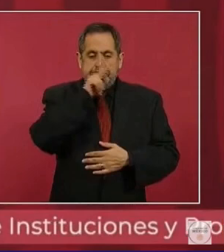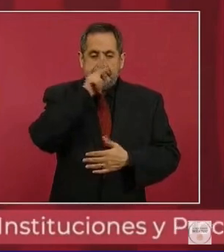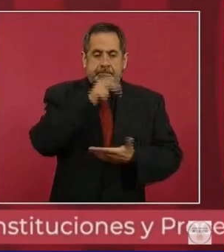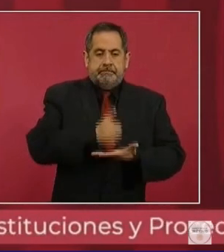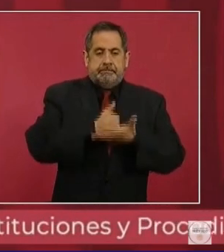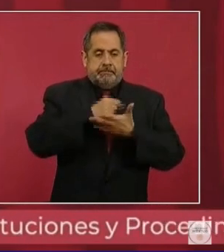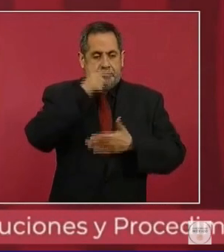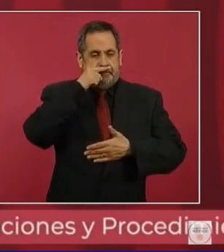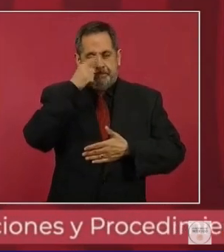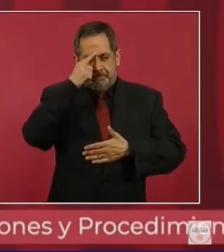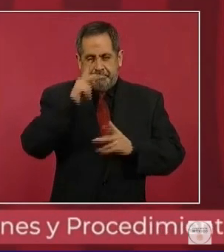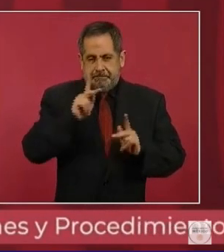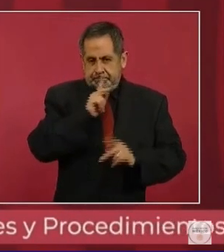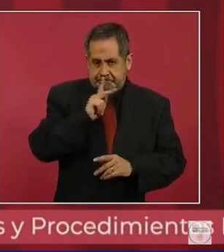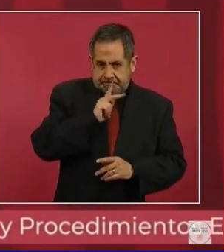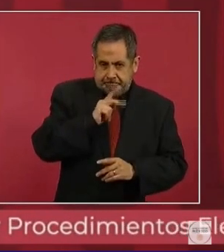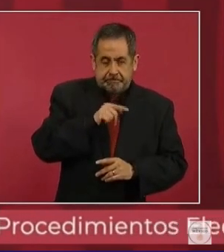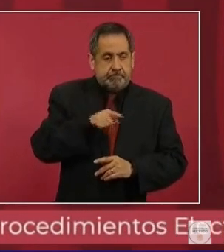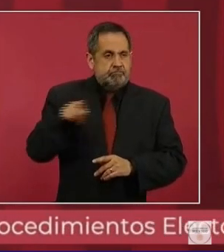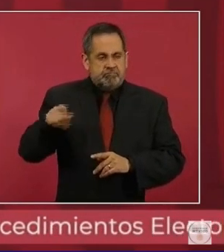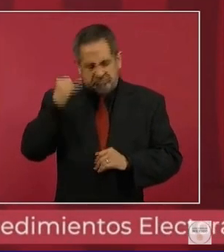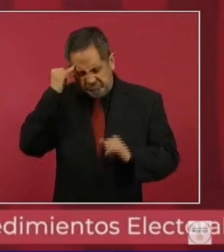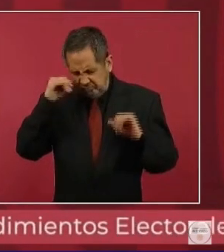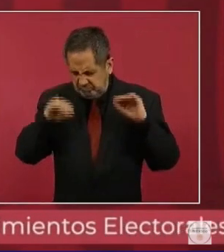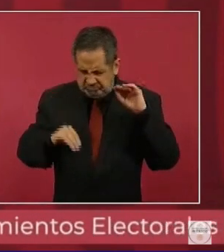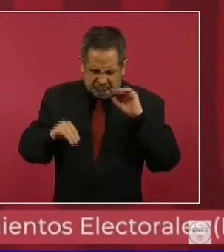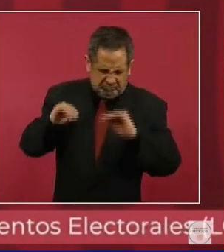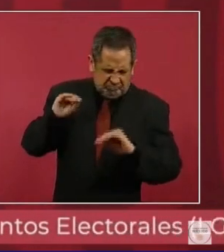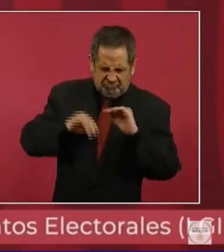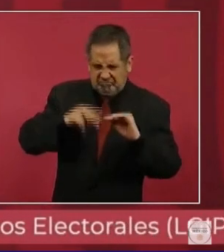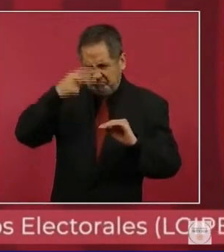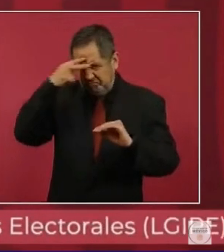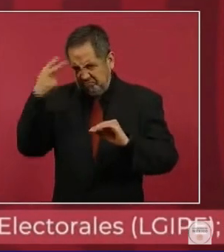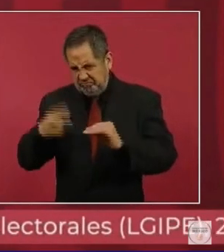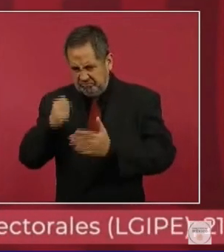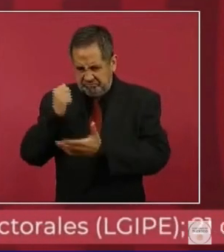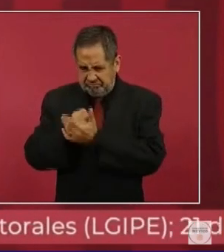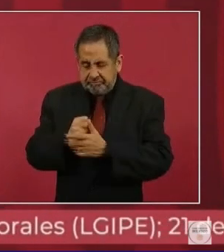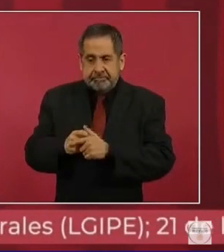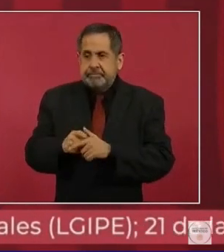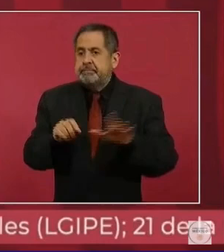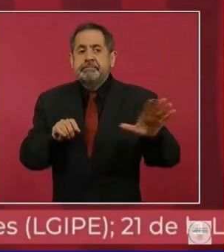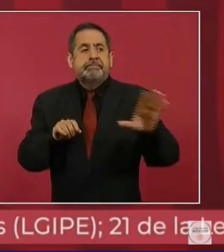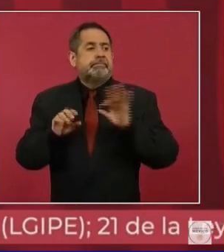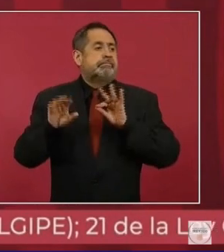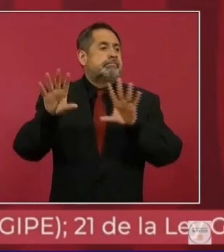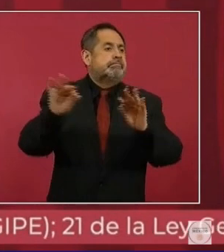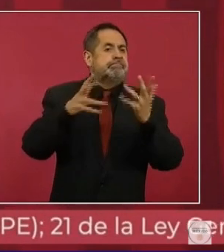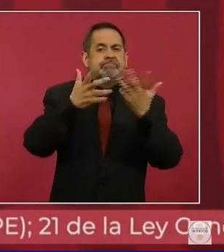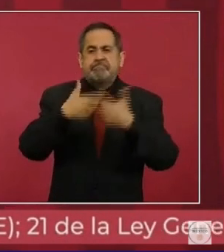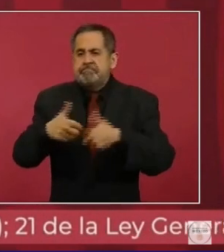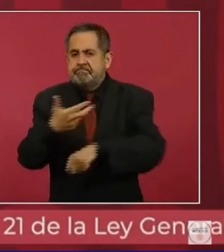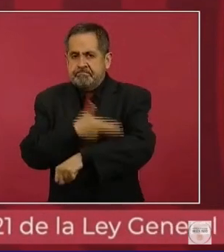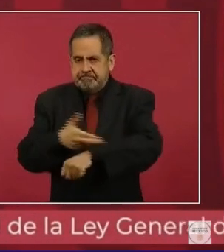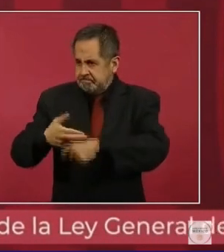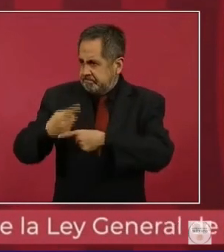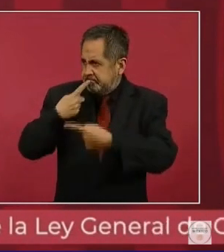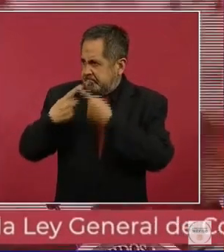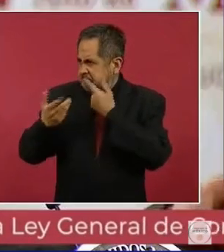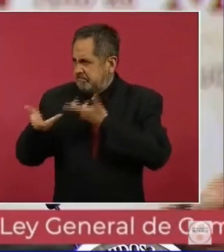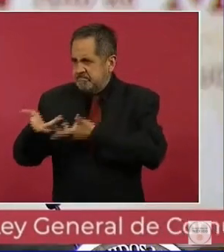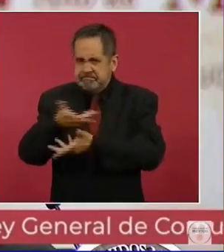mostró su enorme talento para articular a la comunidad científica y tecnológica de México